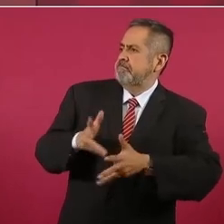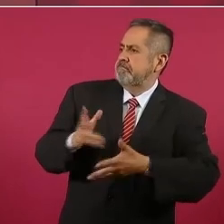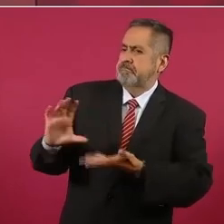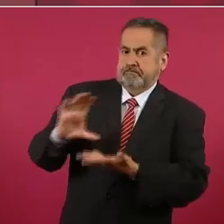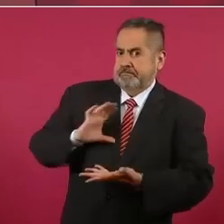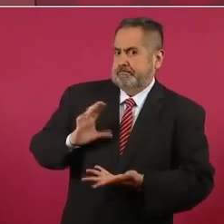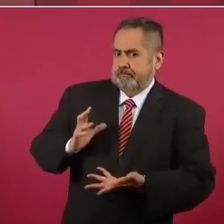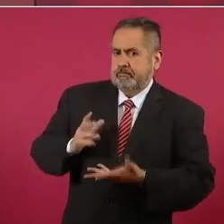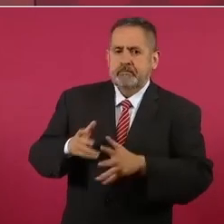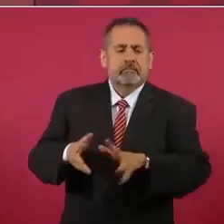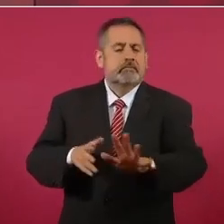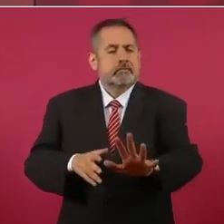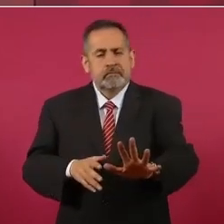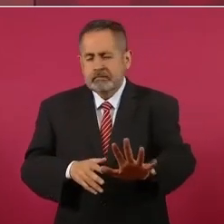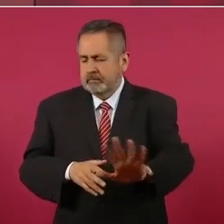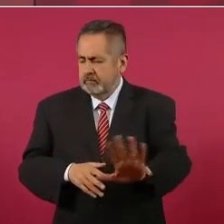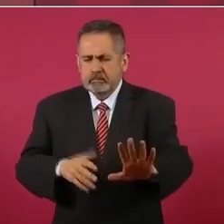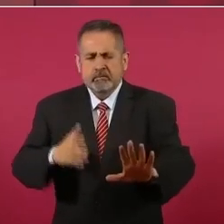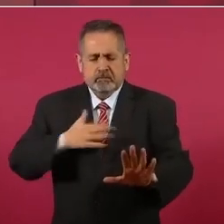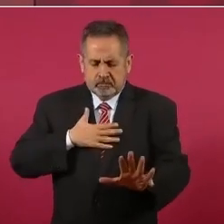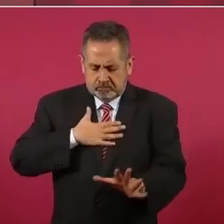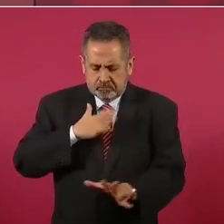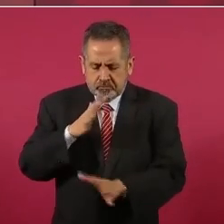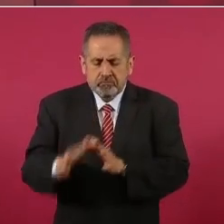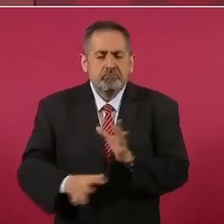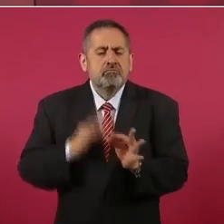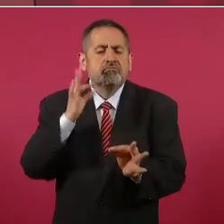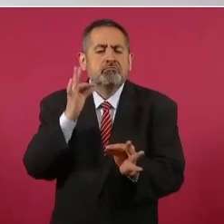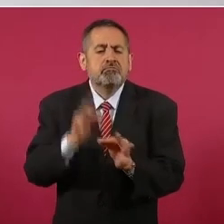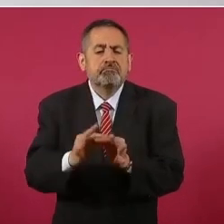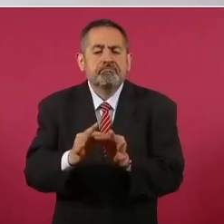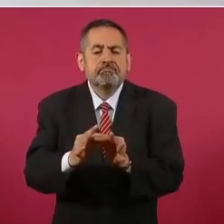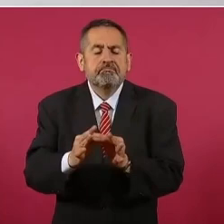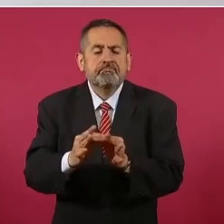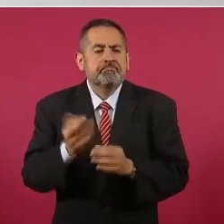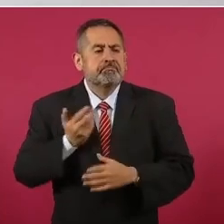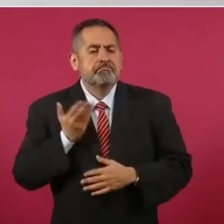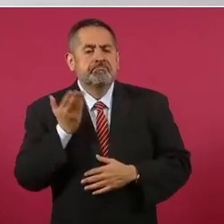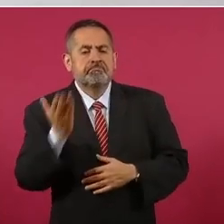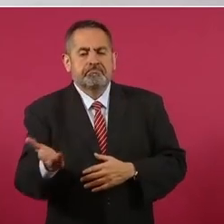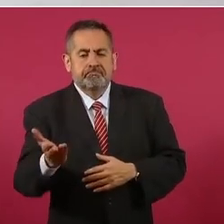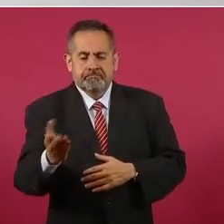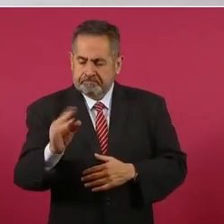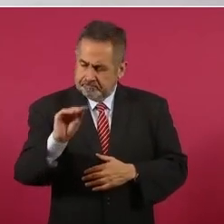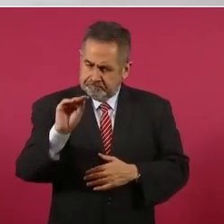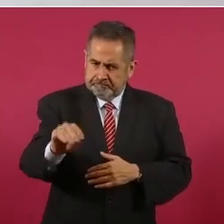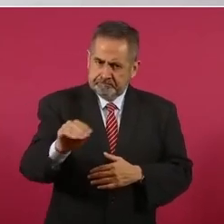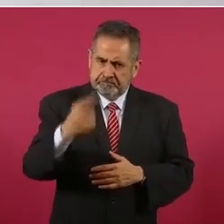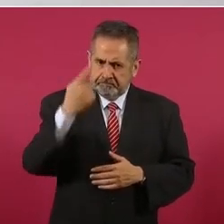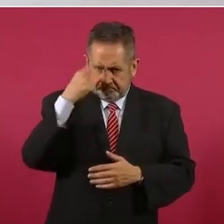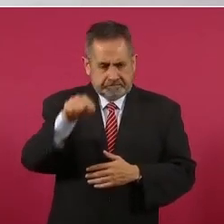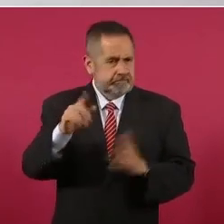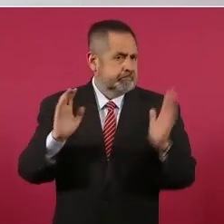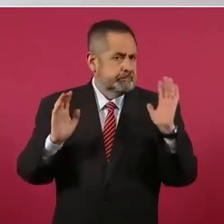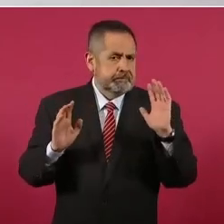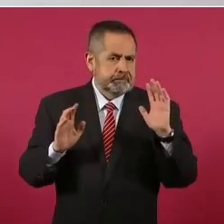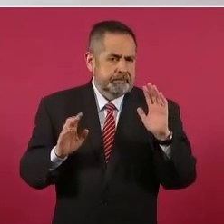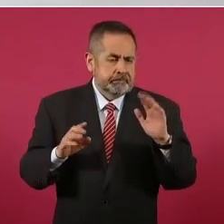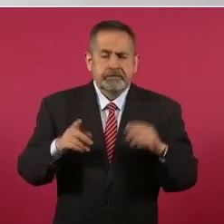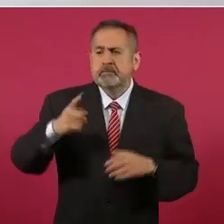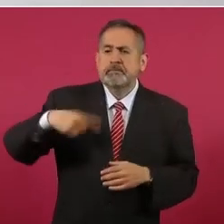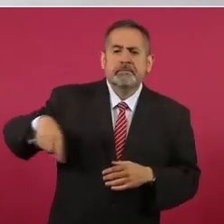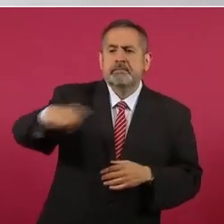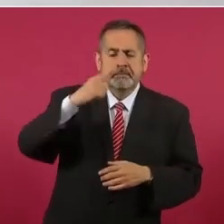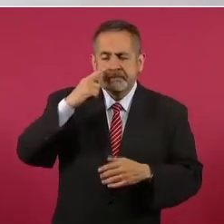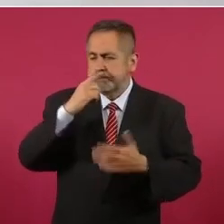pero ya cumplimos y va a ser la gente.